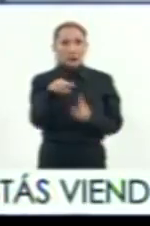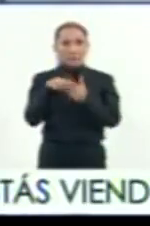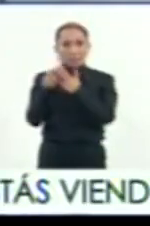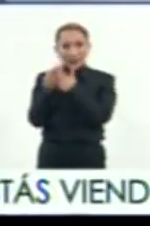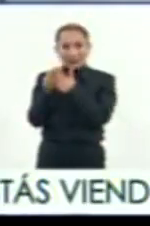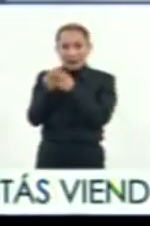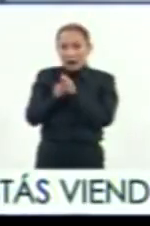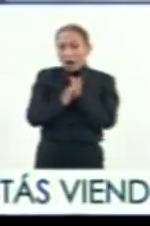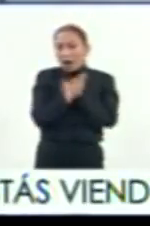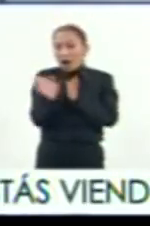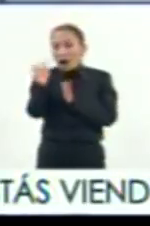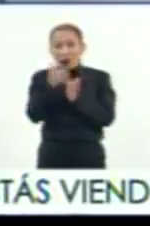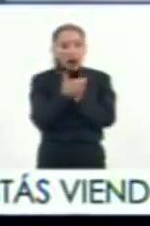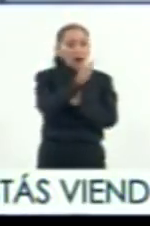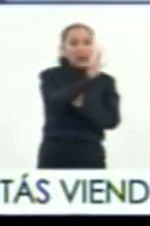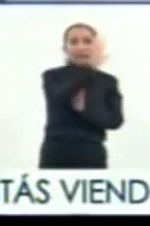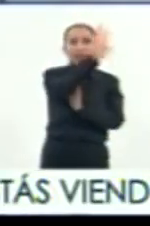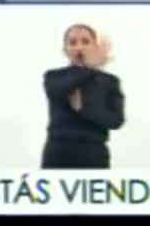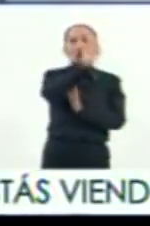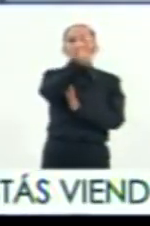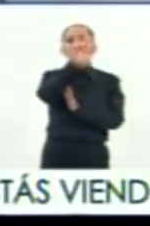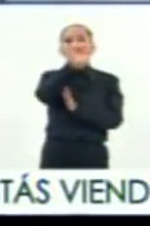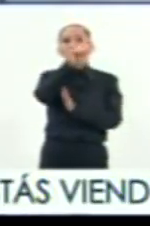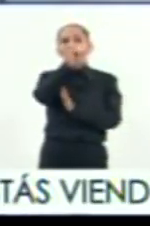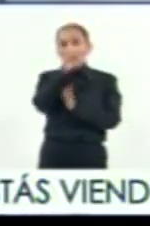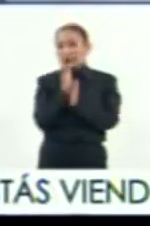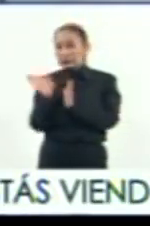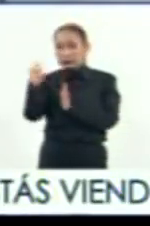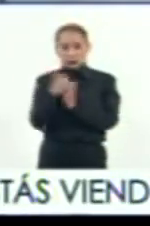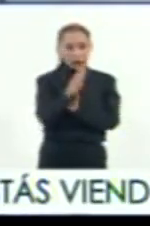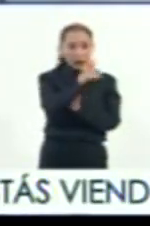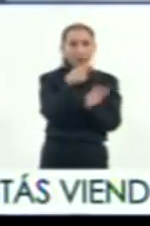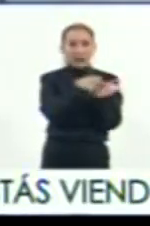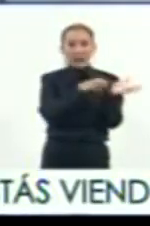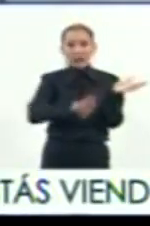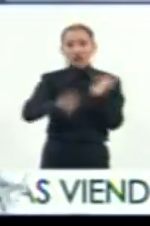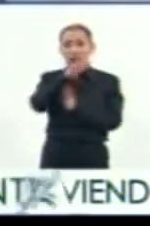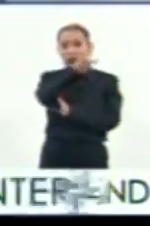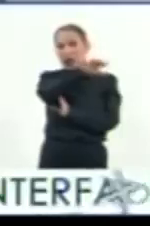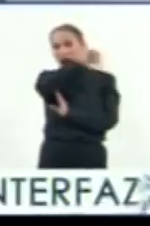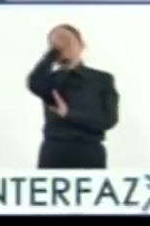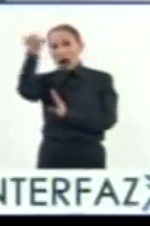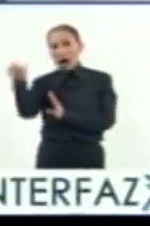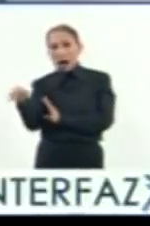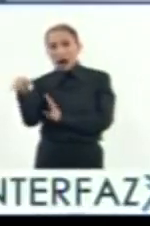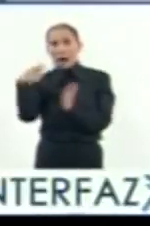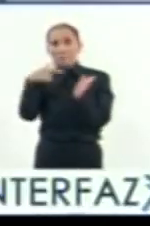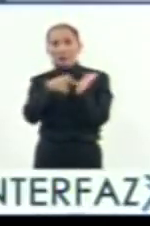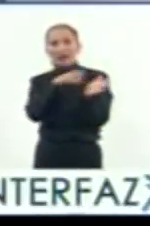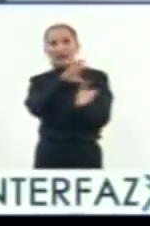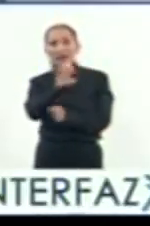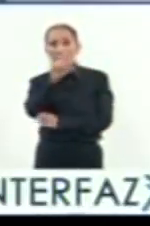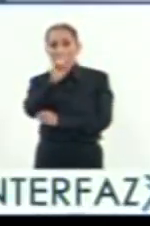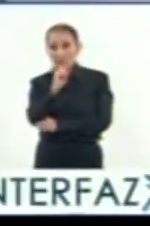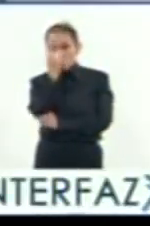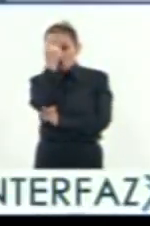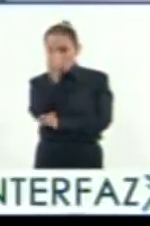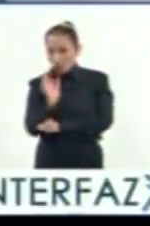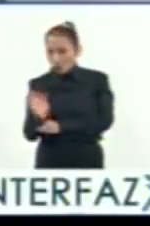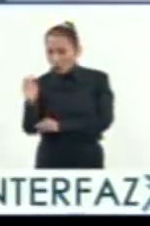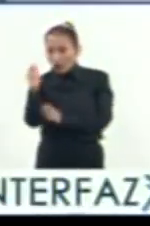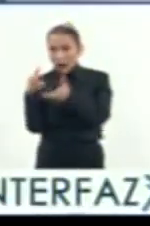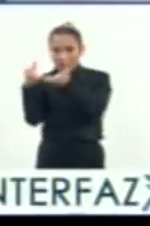inicio de lo que son las cinco rutas de Hernán Cortés, que van de 1519 a 1521.